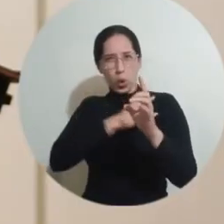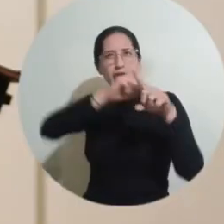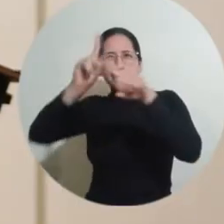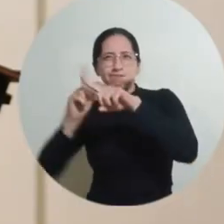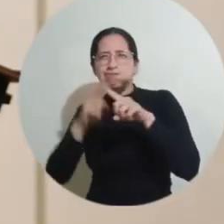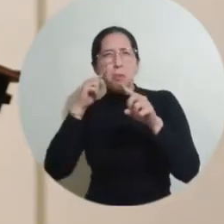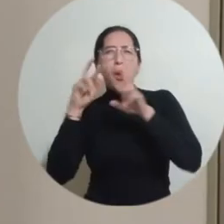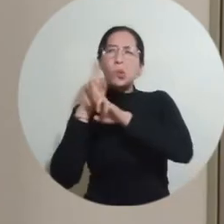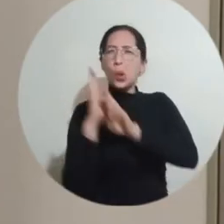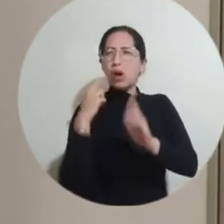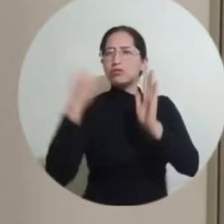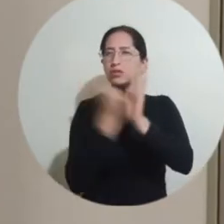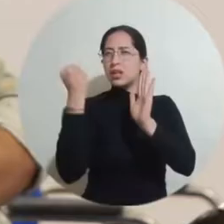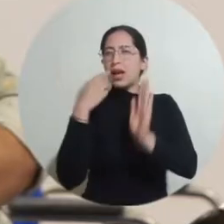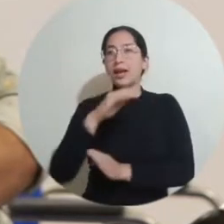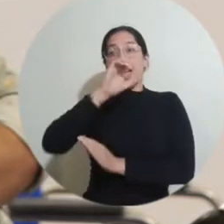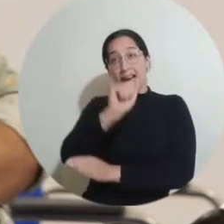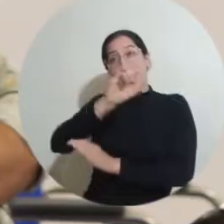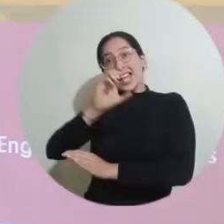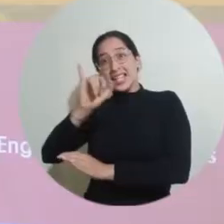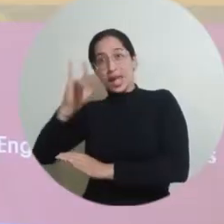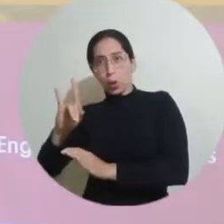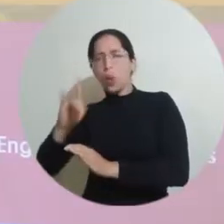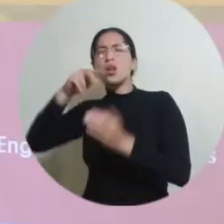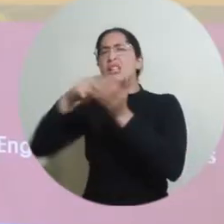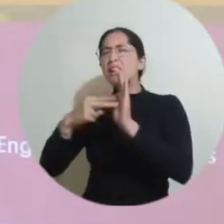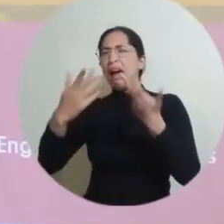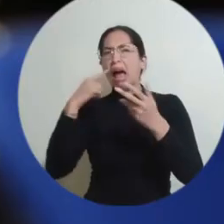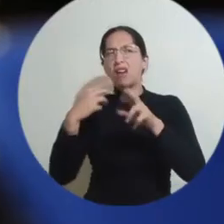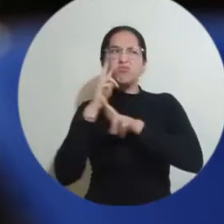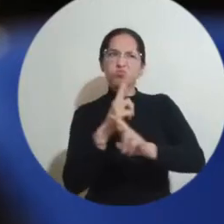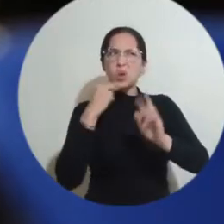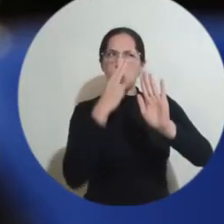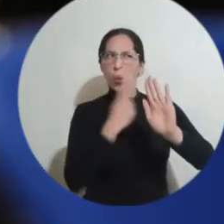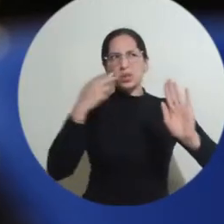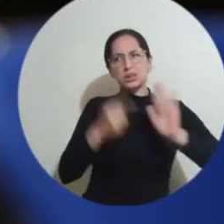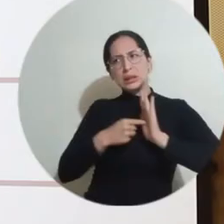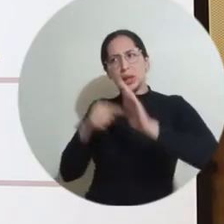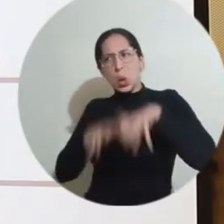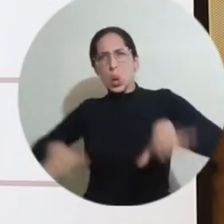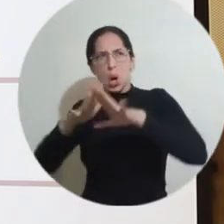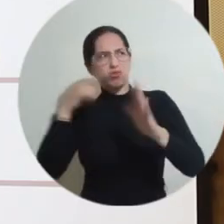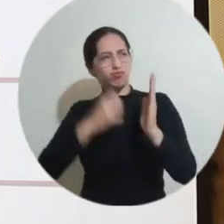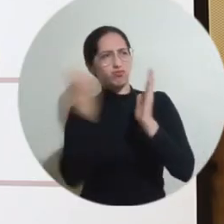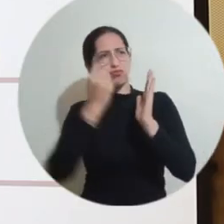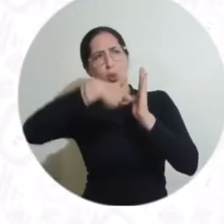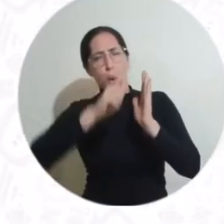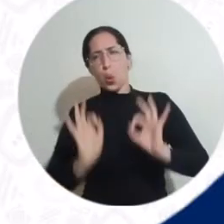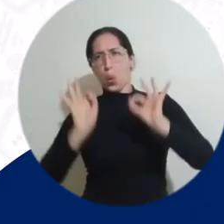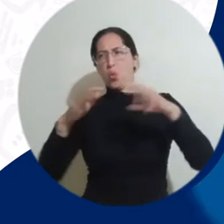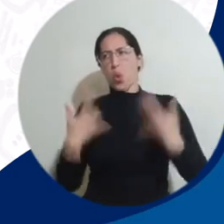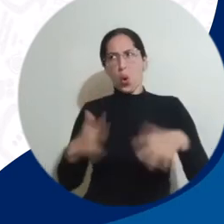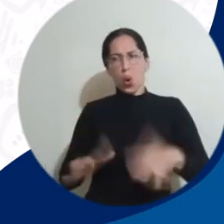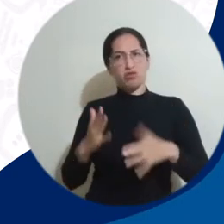Universidades Emprendedoras y Comprometidas por sus siglas en inglés ACEU, donde demostrará su compromiso social con el entorno.